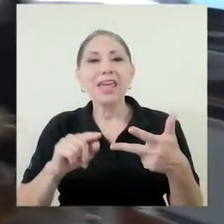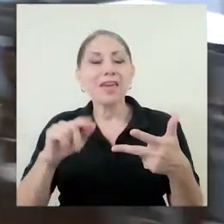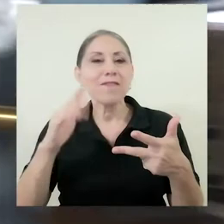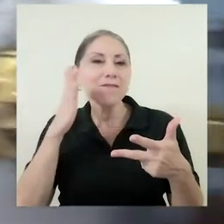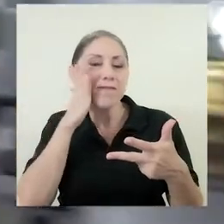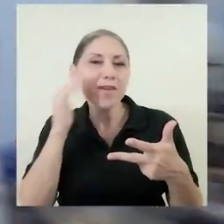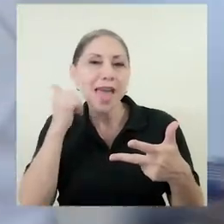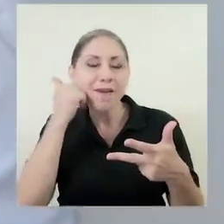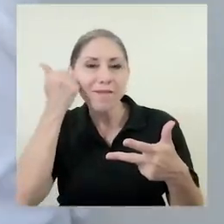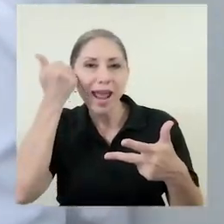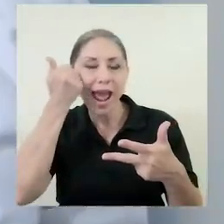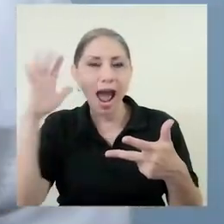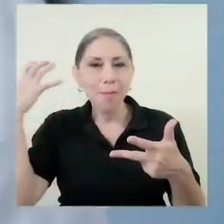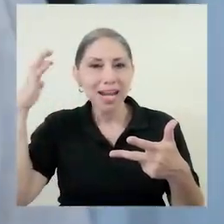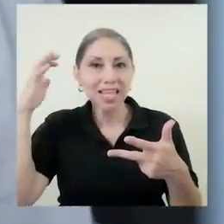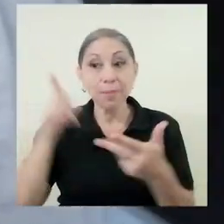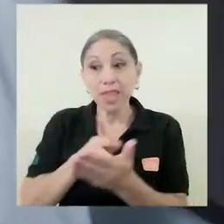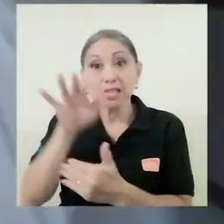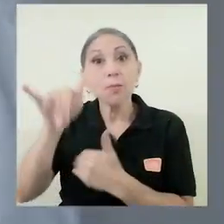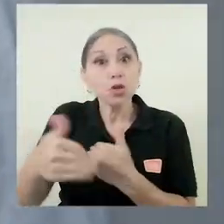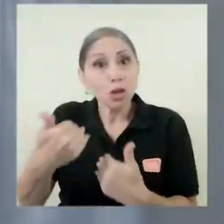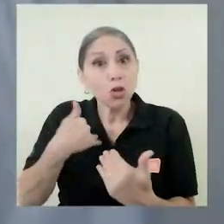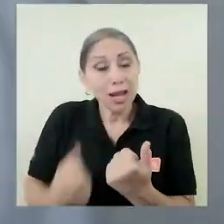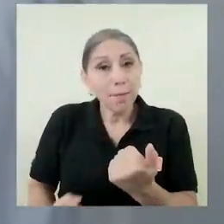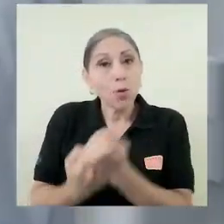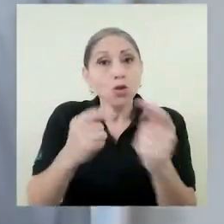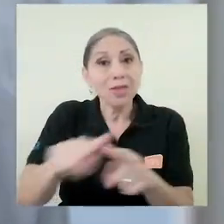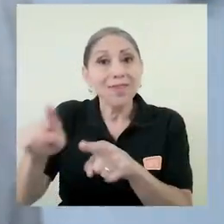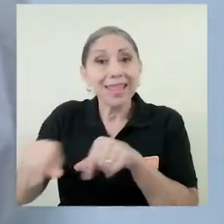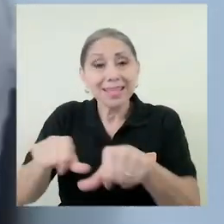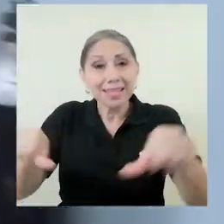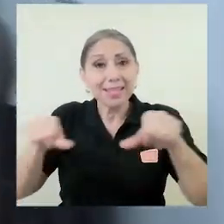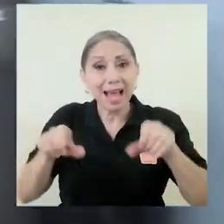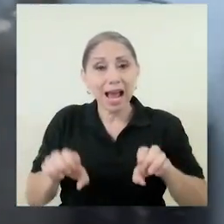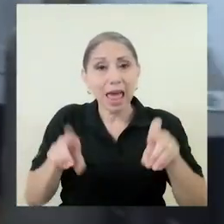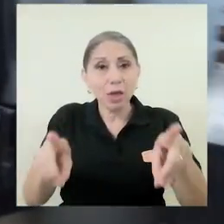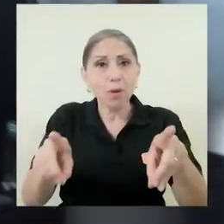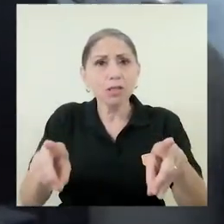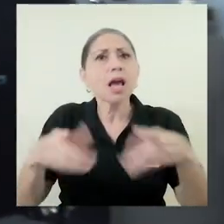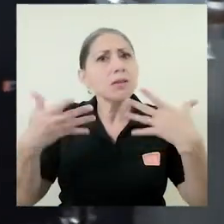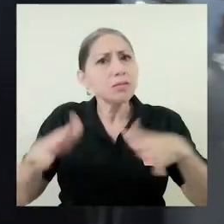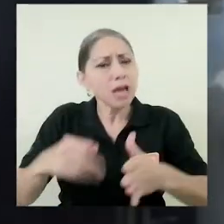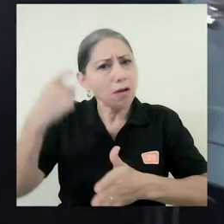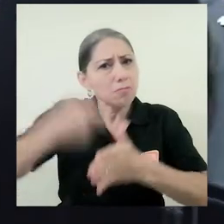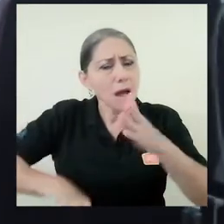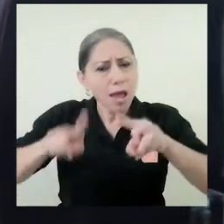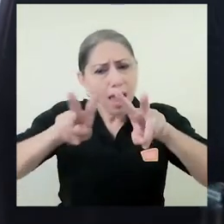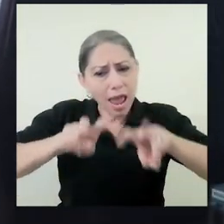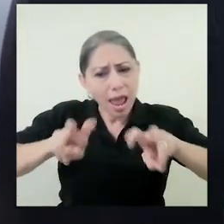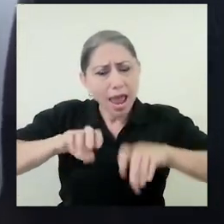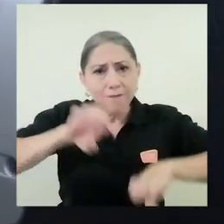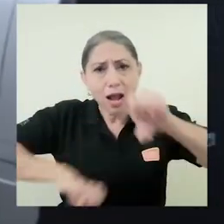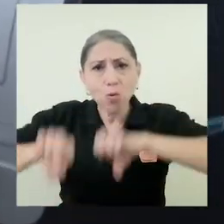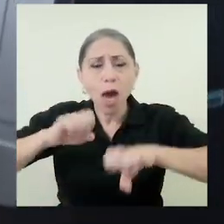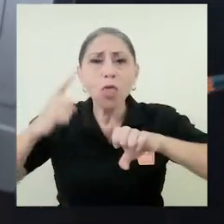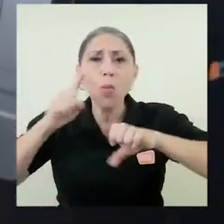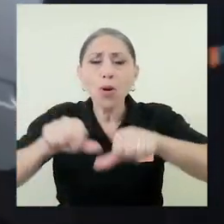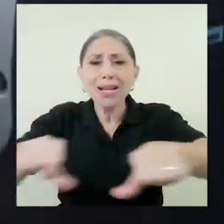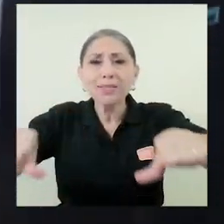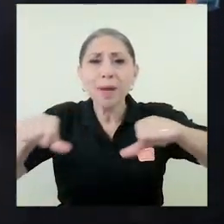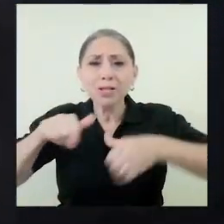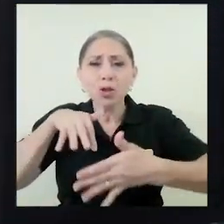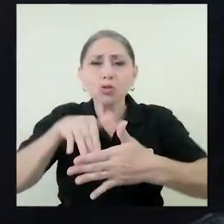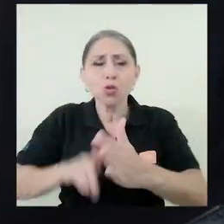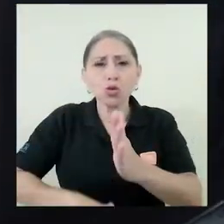ha contado con el apoyo de diferentes disciplinas académicas y fue evaluado rigurosamente por el espacio de estudios